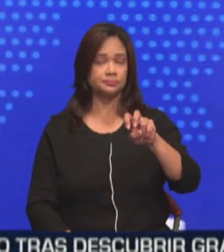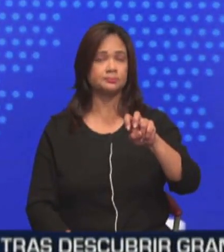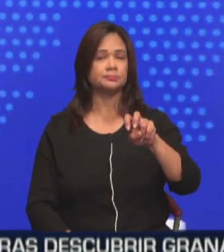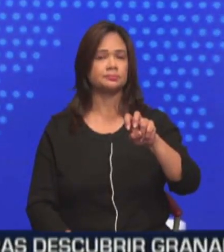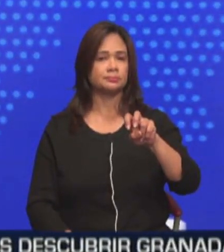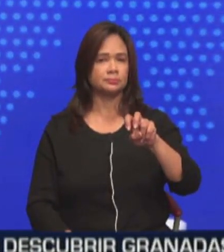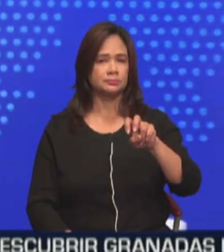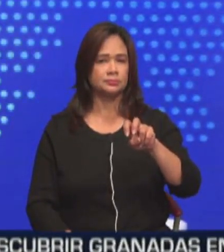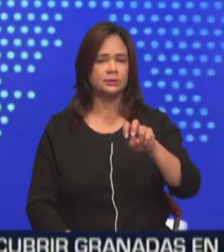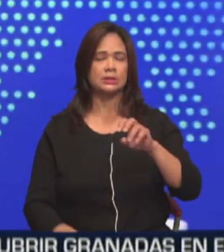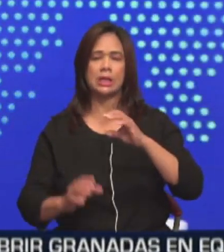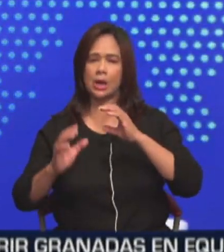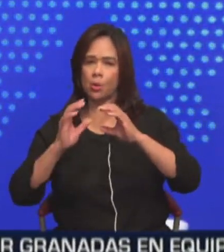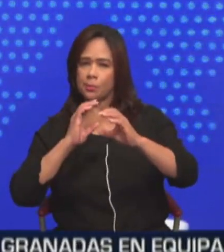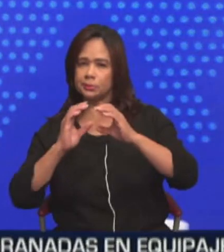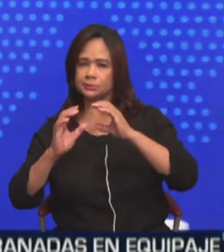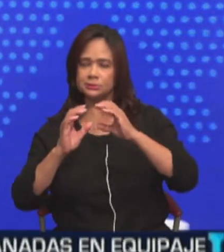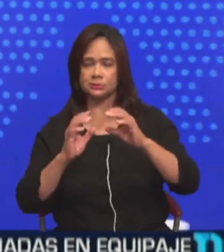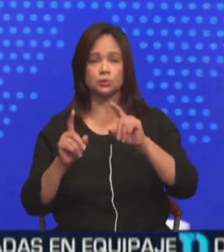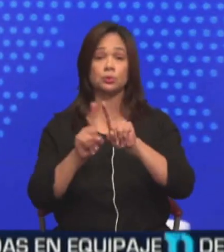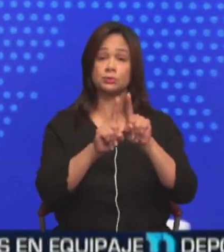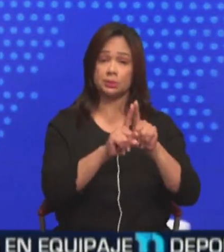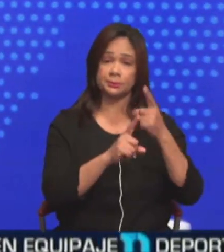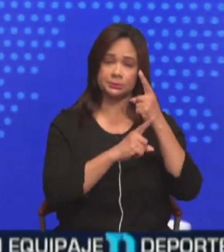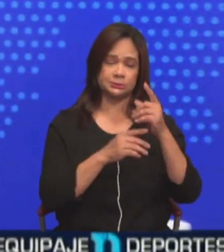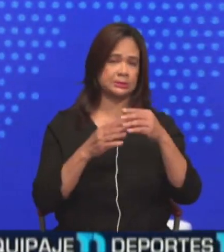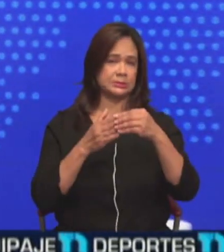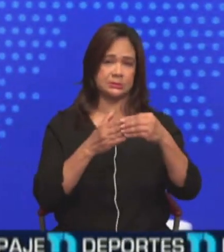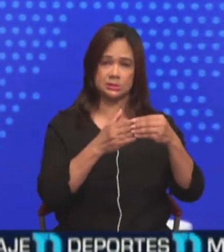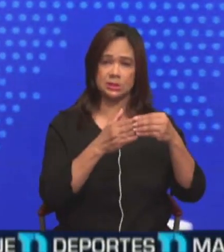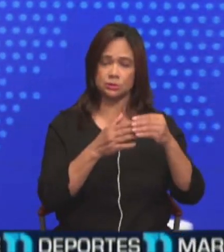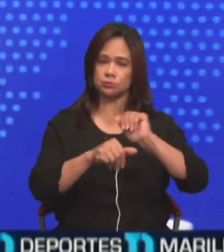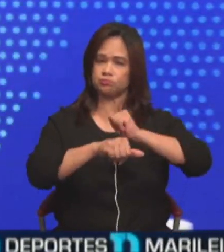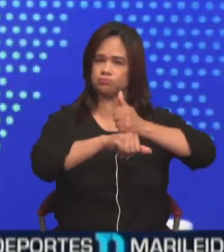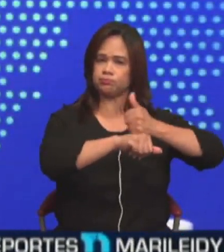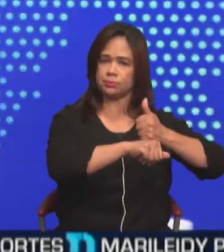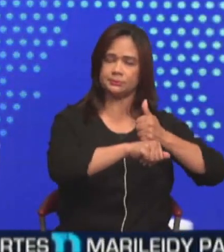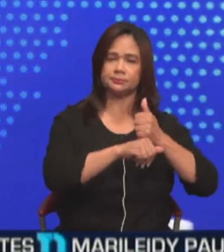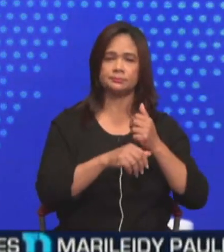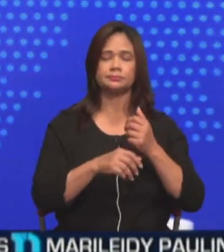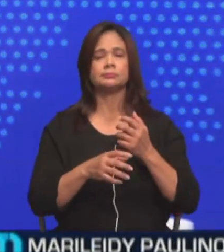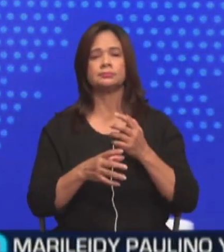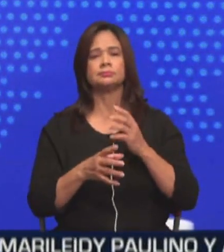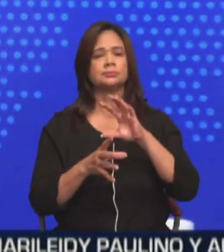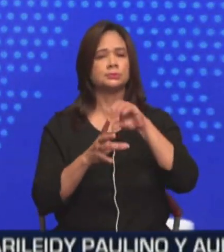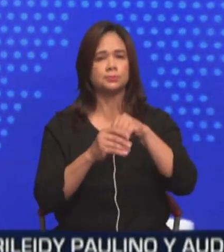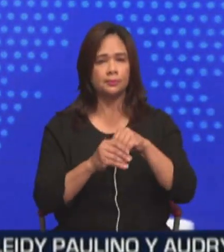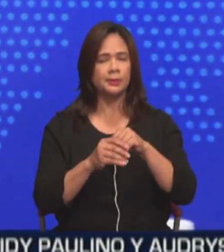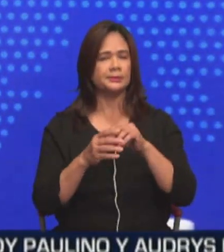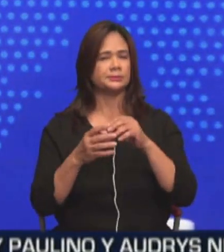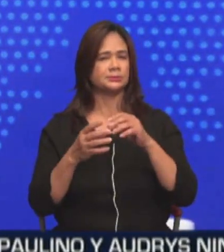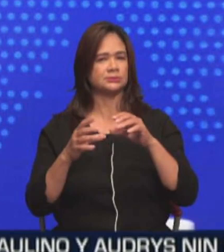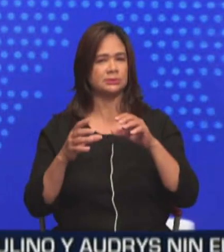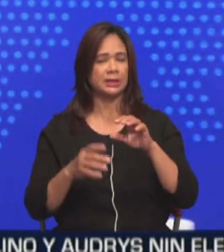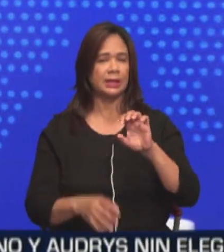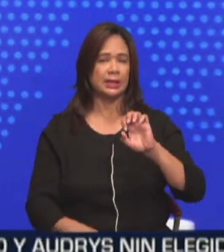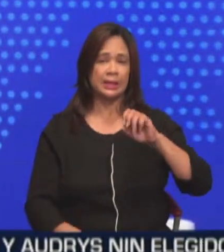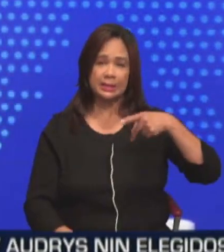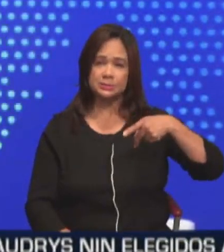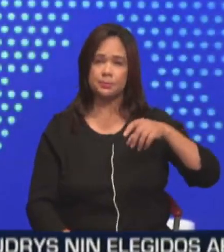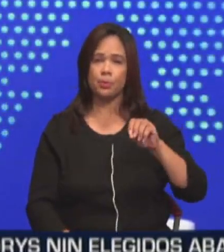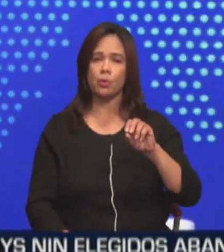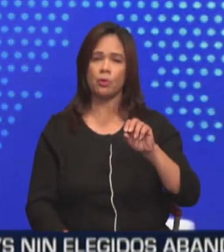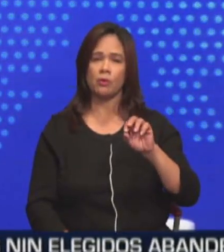comunicacional y sobre todo de emprendimiento. Por involucrarse en hacer una expoferia para